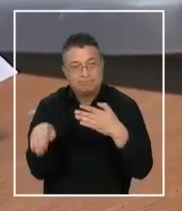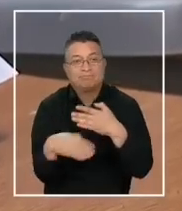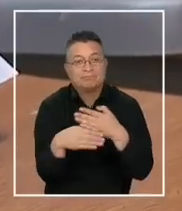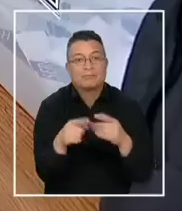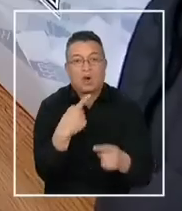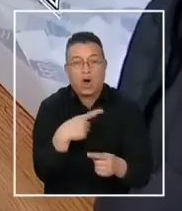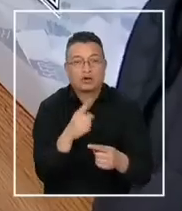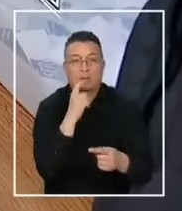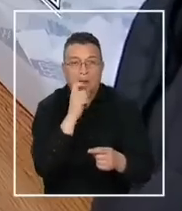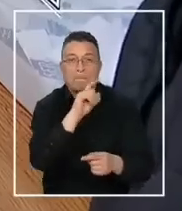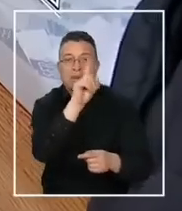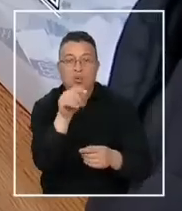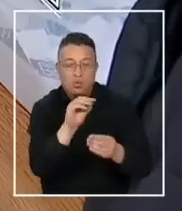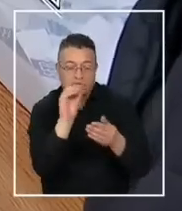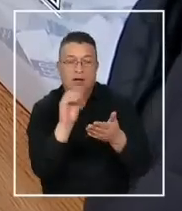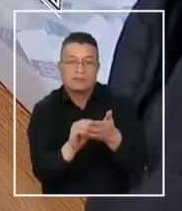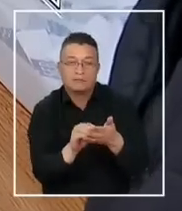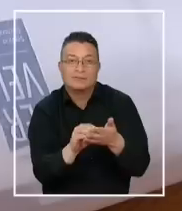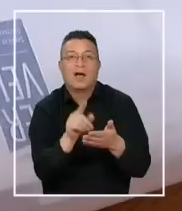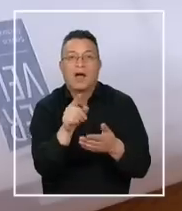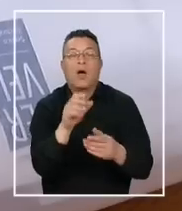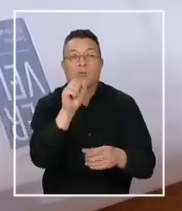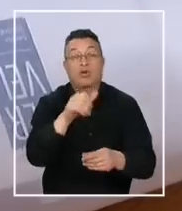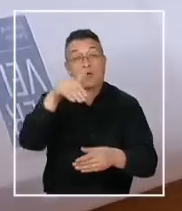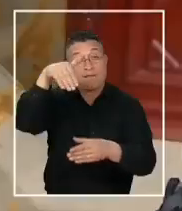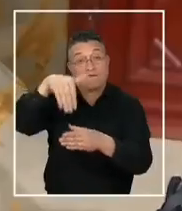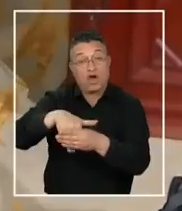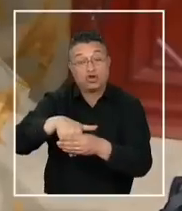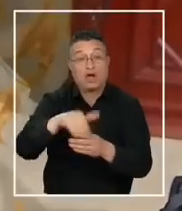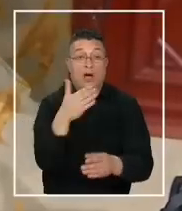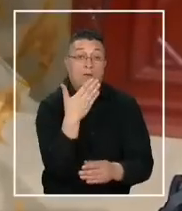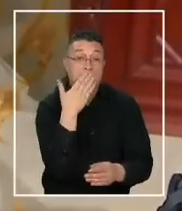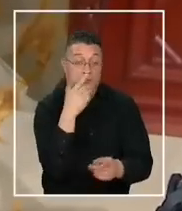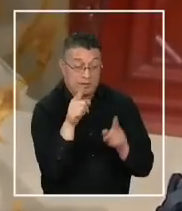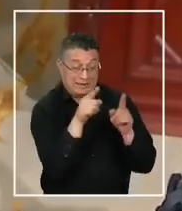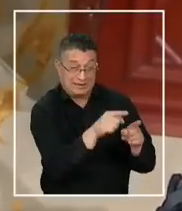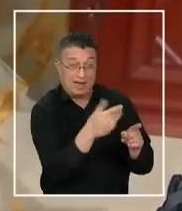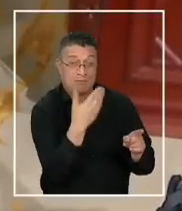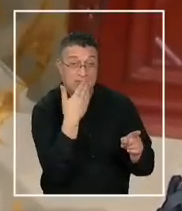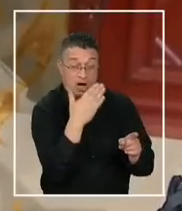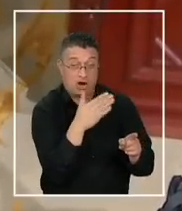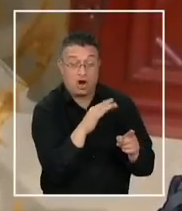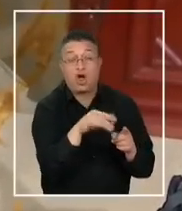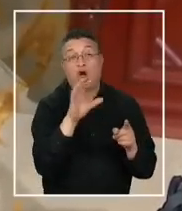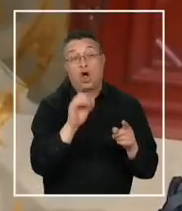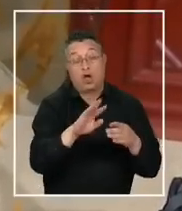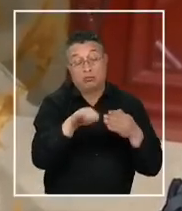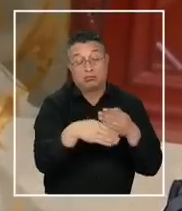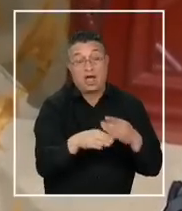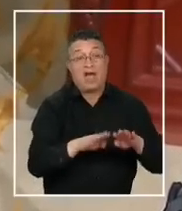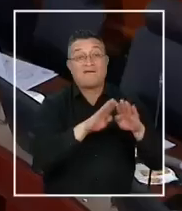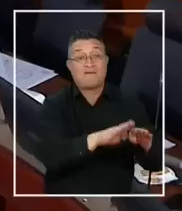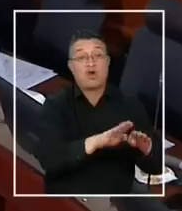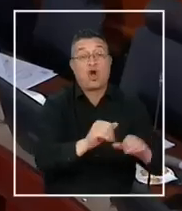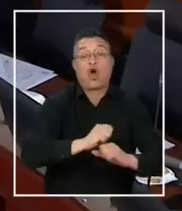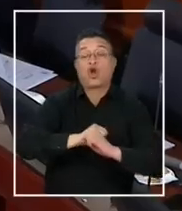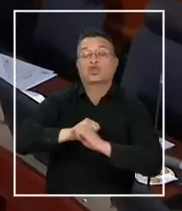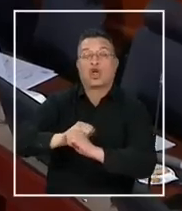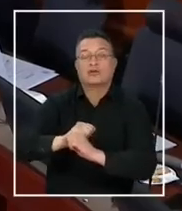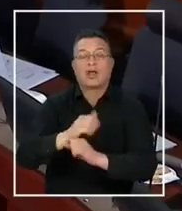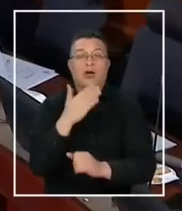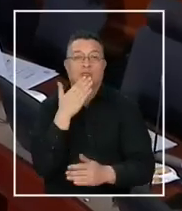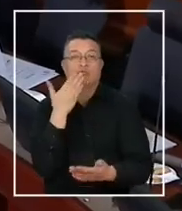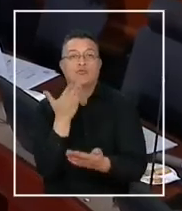salida otra alternativa, la posibilidad de votar la propuesta de los expertos, la que se sumaría a la opción a favor o en contra de la